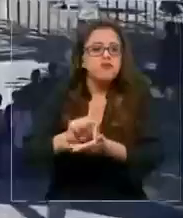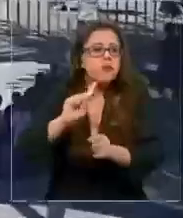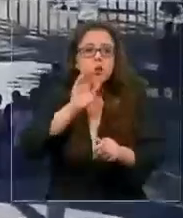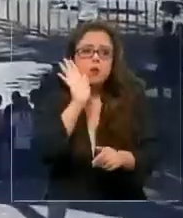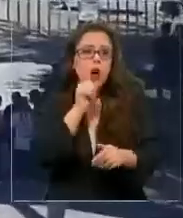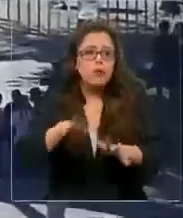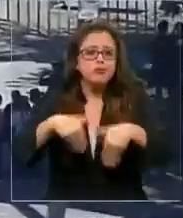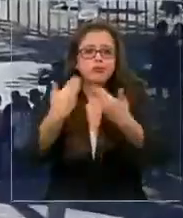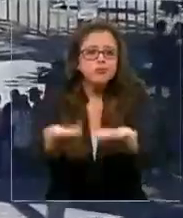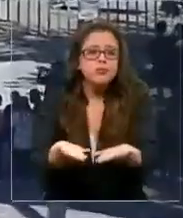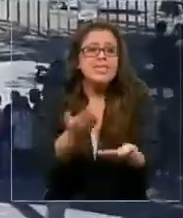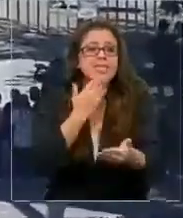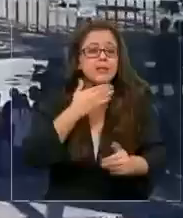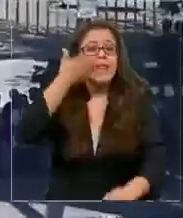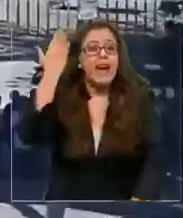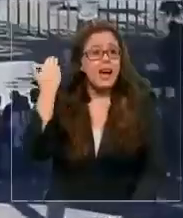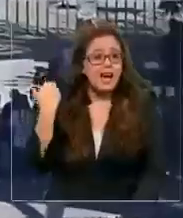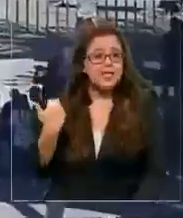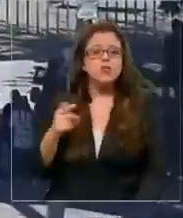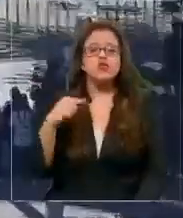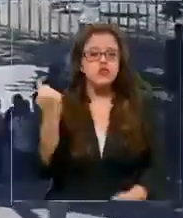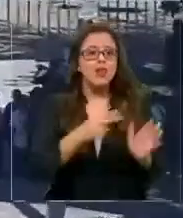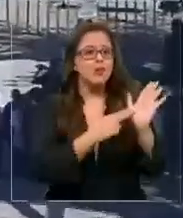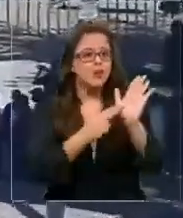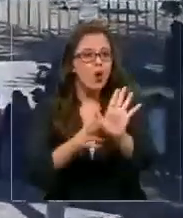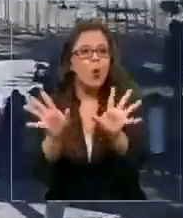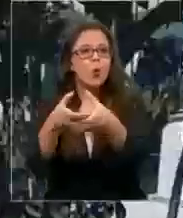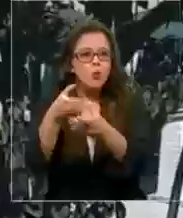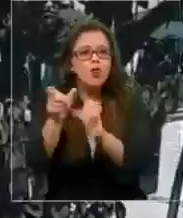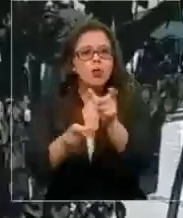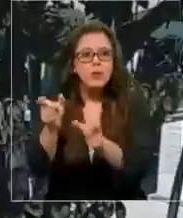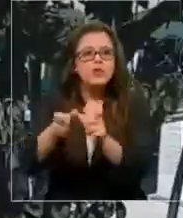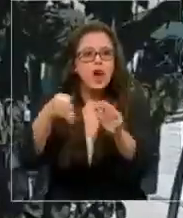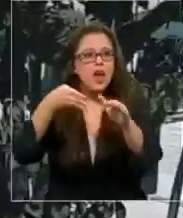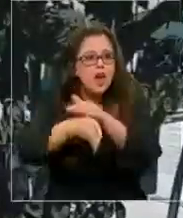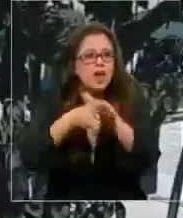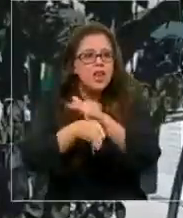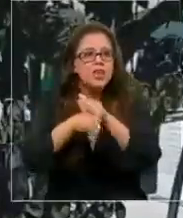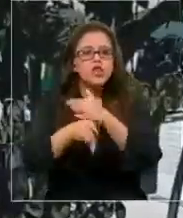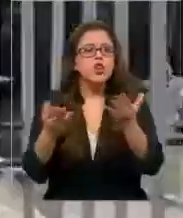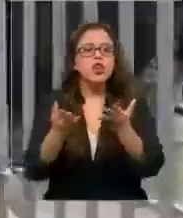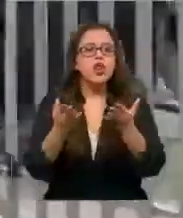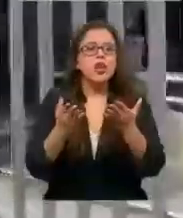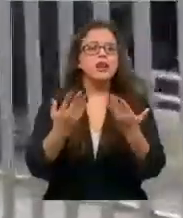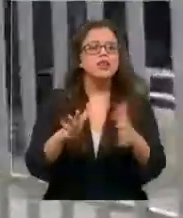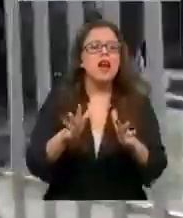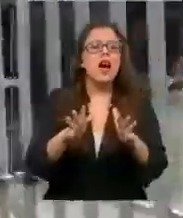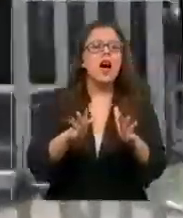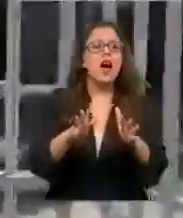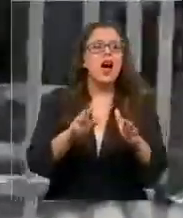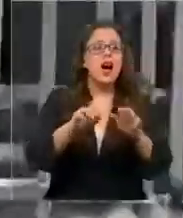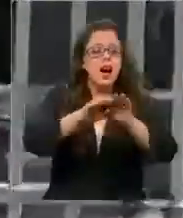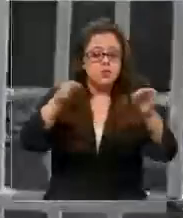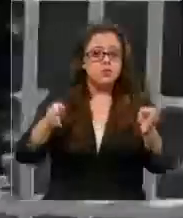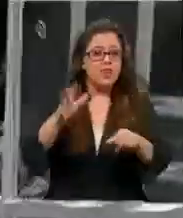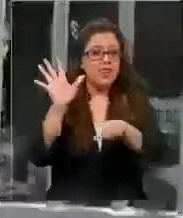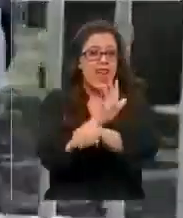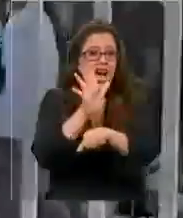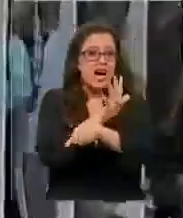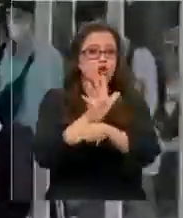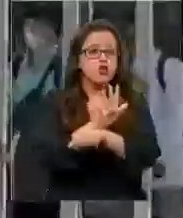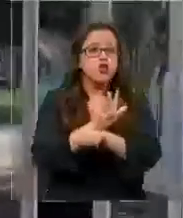garantiza. Incluso hace pocos días le mostramos como un grupo de personas ingresó hasta el anfiteatro del Parque Justamante. Los